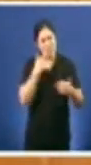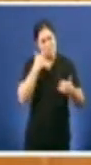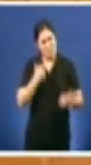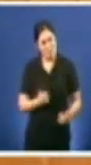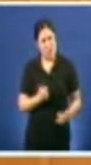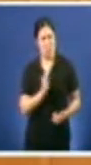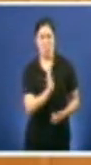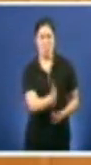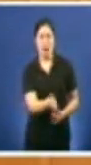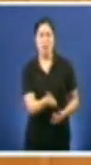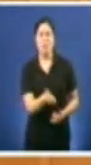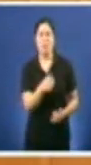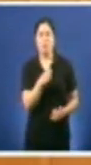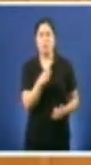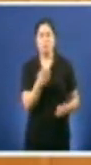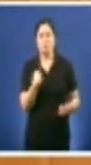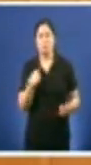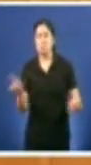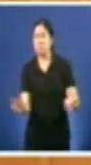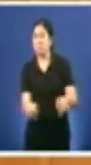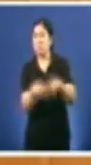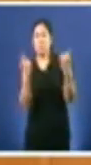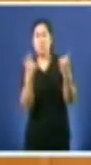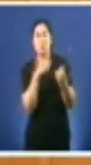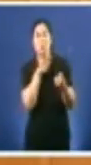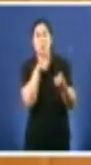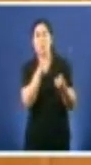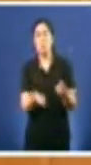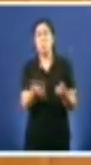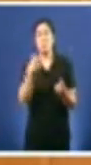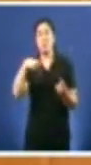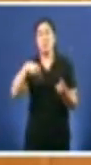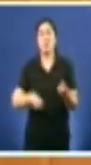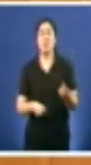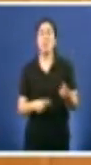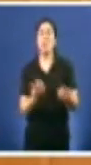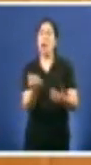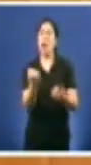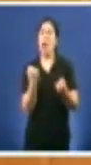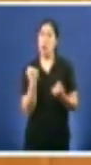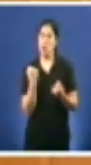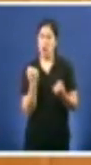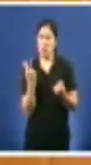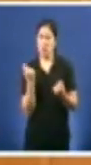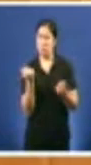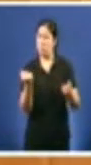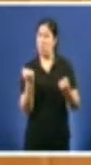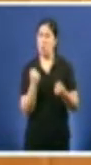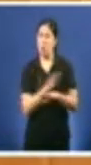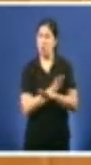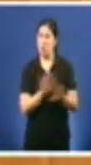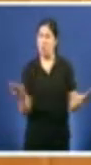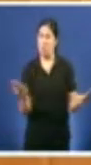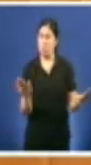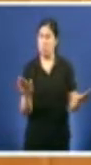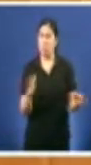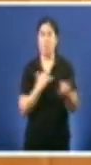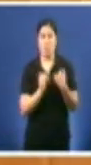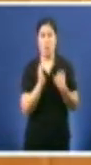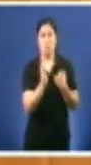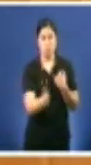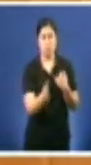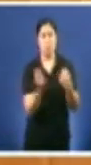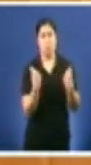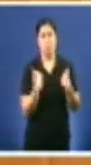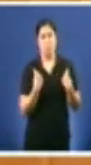aquí é aforrar e aforrar significa deteriorar a saúde das persoas a demostración da mala